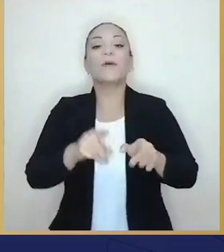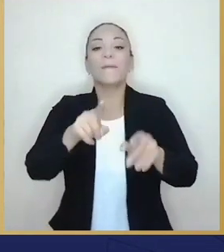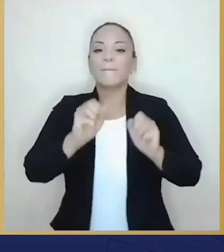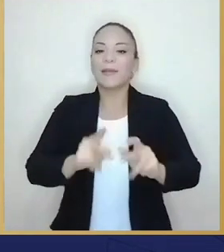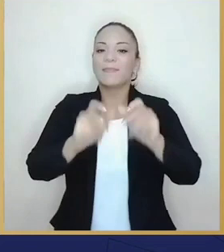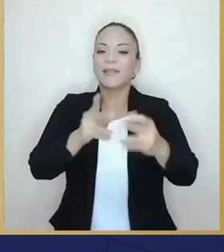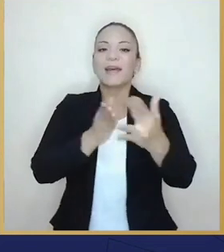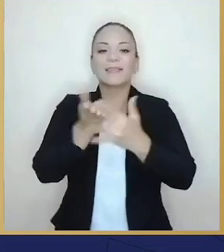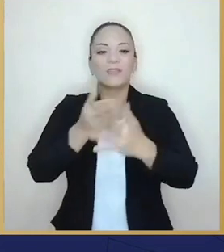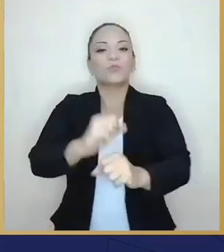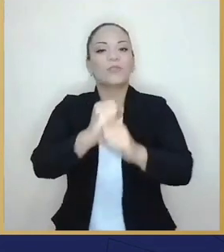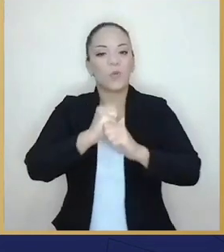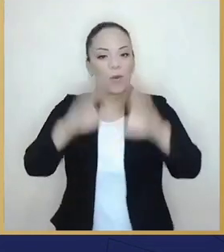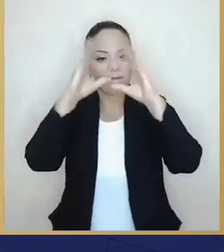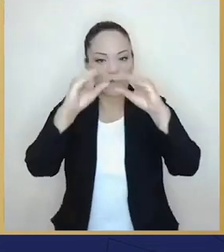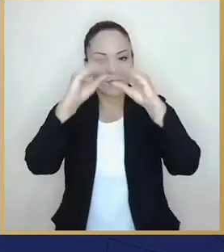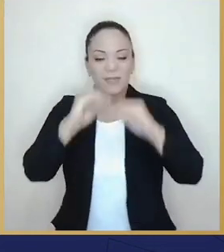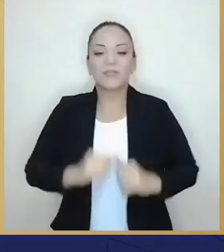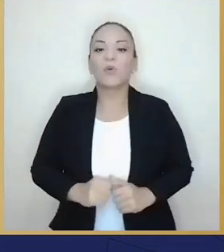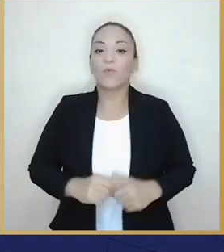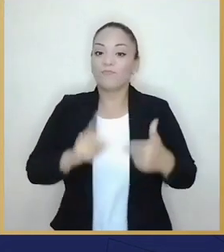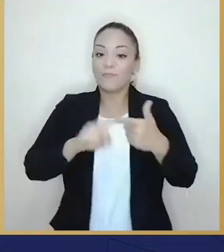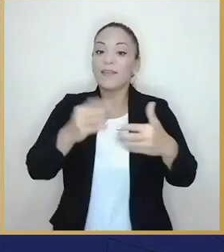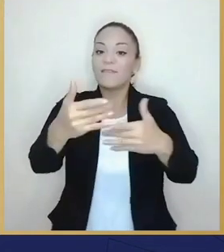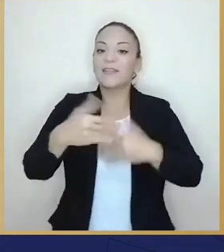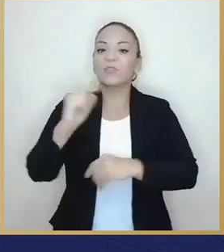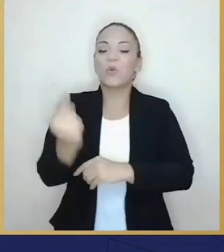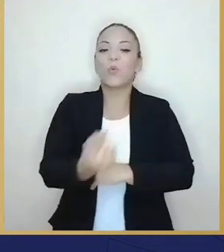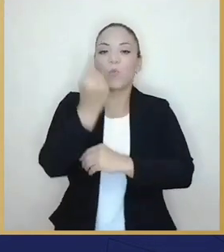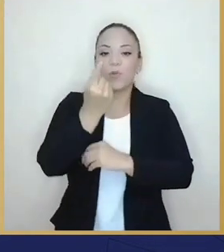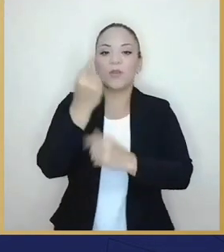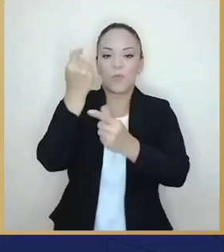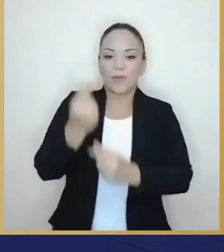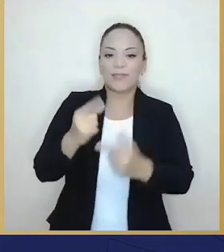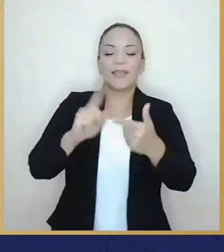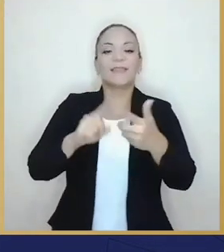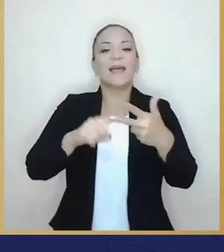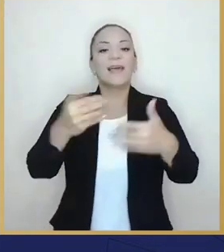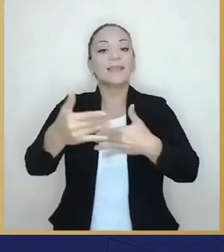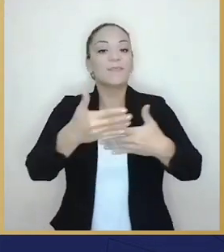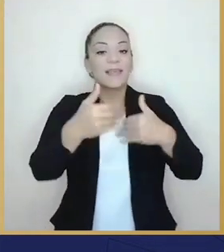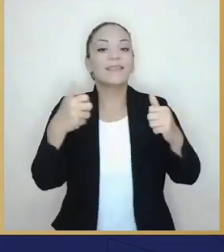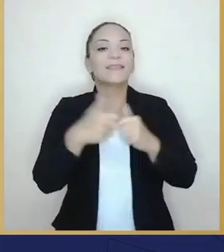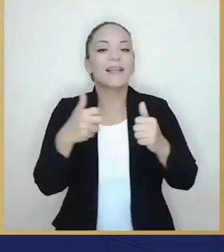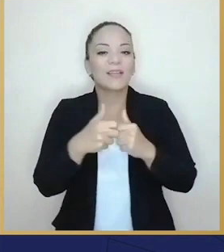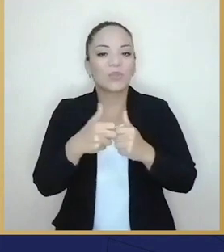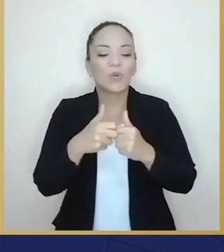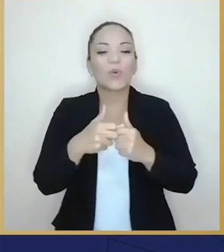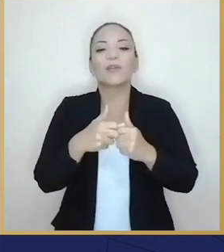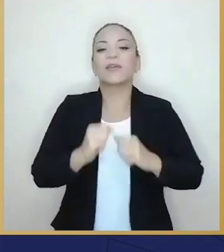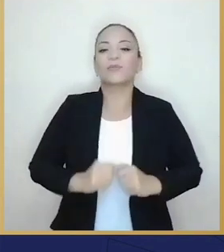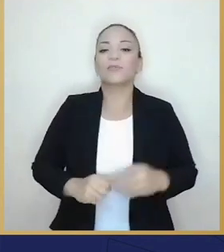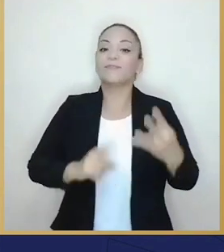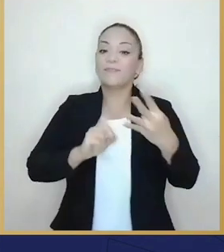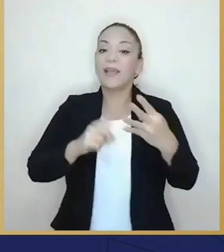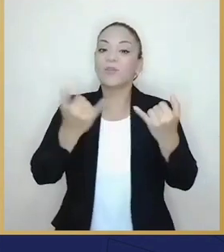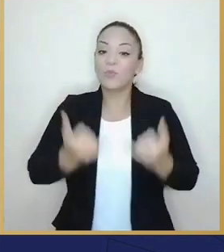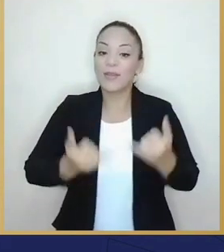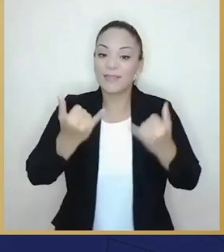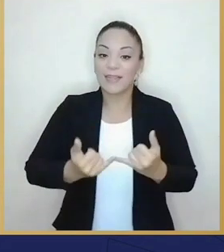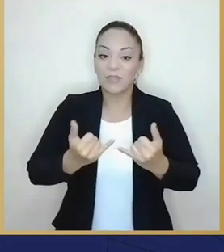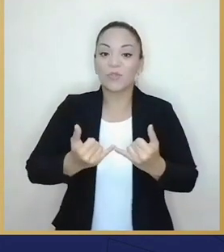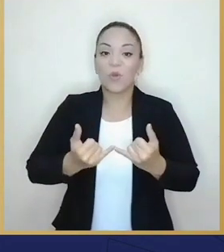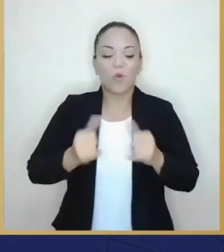nos permitirán tener acceso seguro a la información, tener un registro único hacendario, expedientes electrónicos y